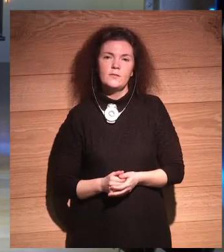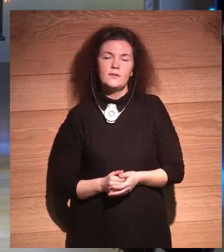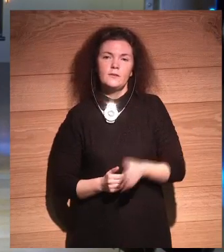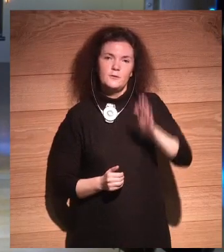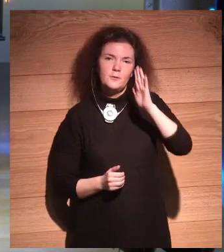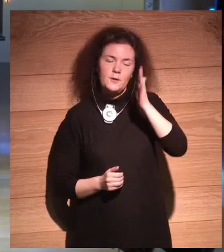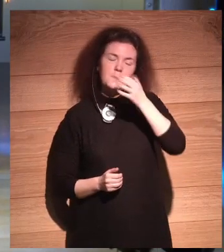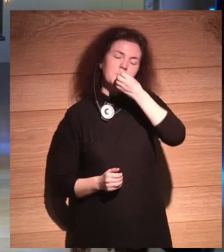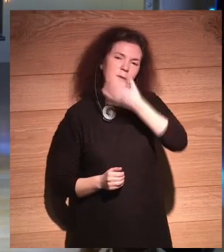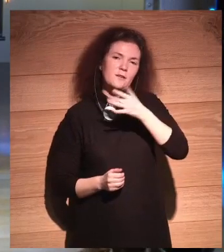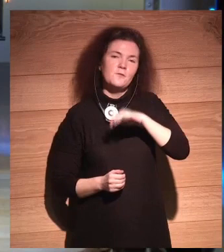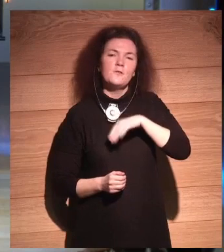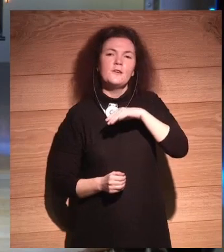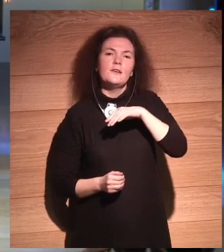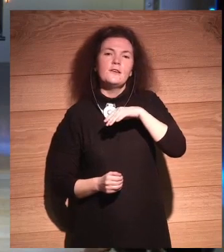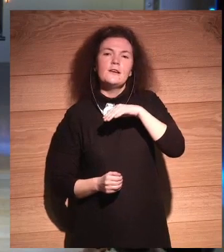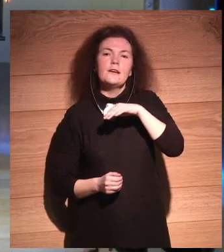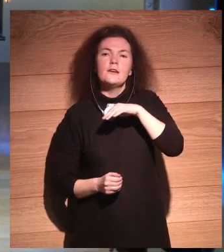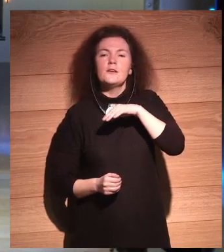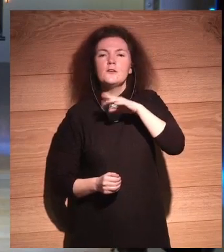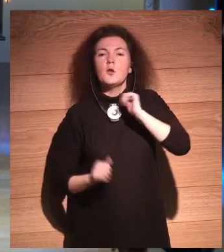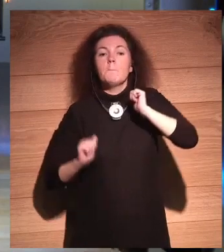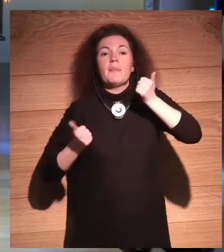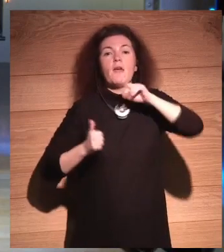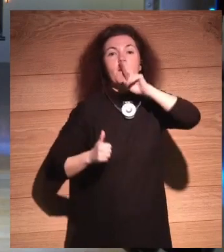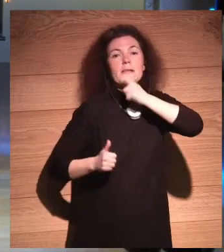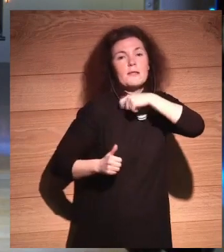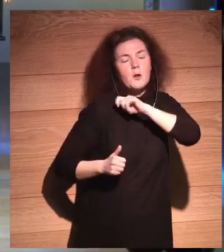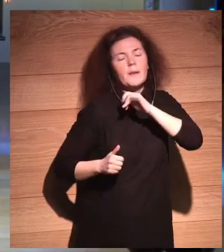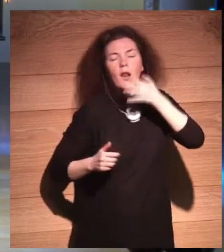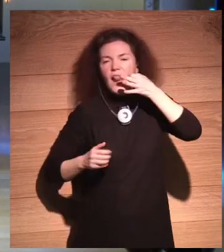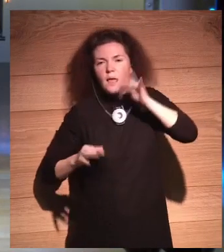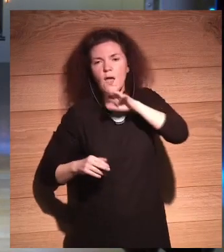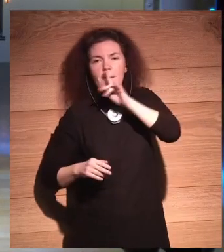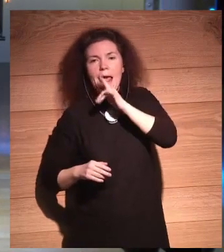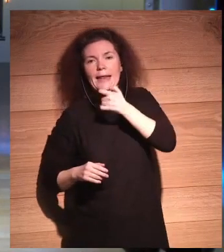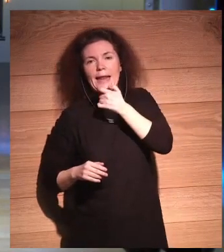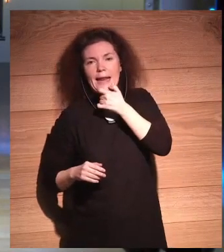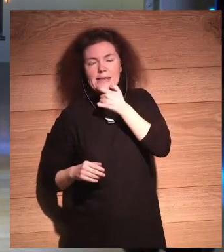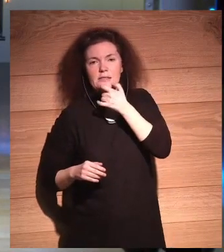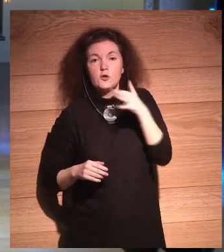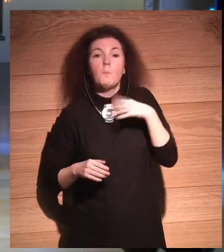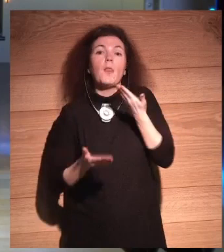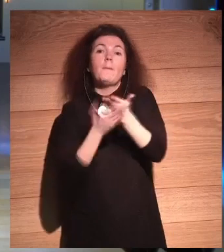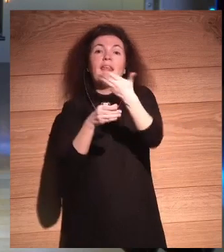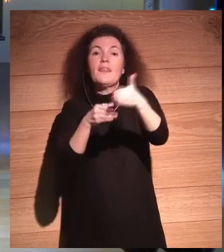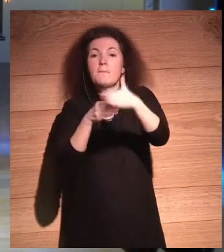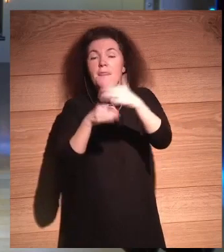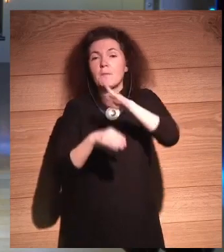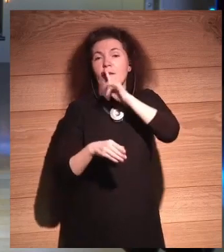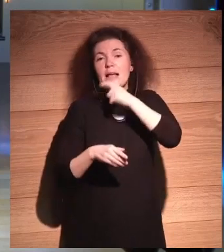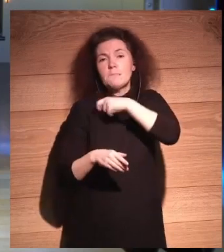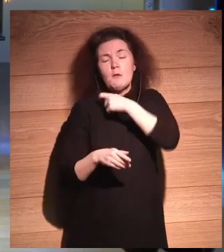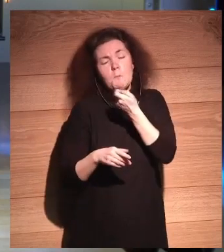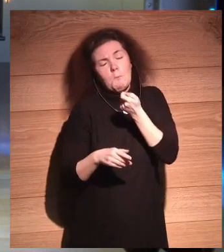Hola, bueno voy a hablar, sé decir hola en español pero voy a hablar en inglés porque tampoco sé decir mucho más, puedo pedir una cerveza pero poco más.